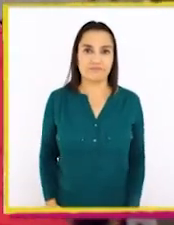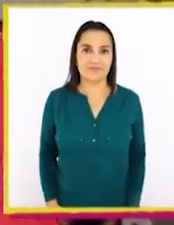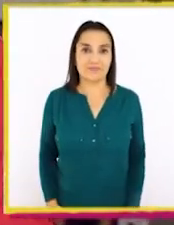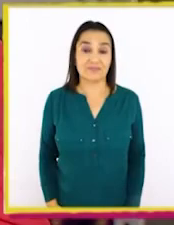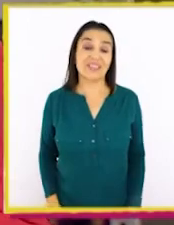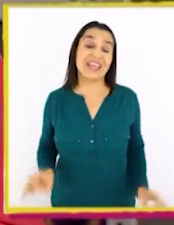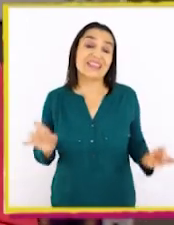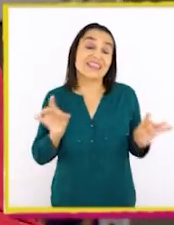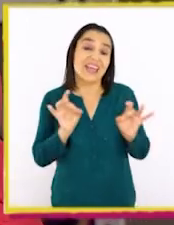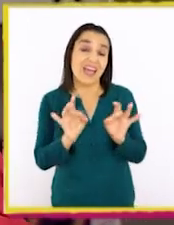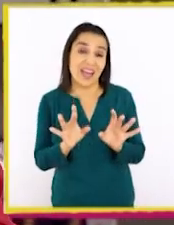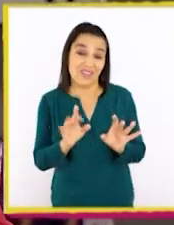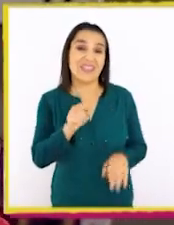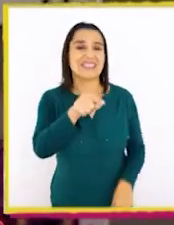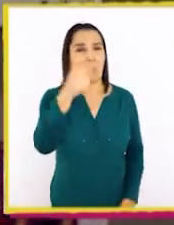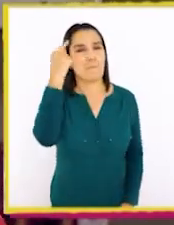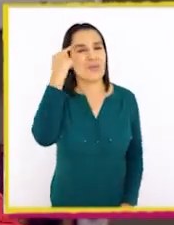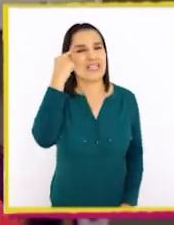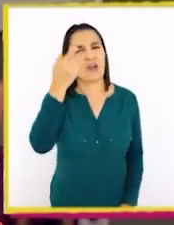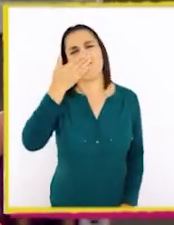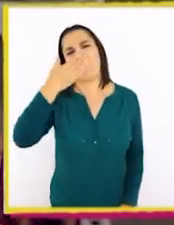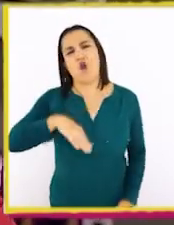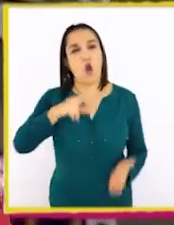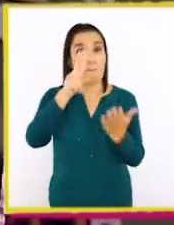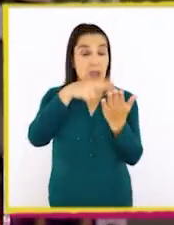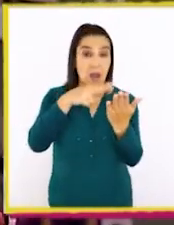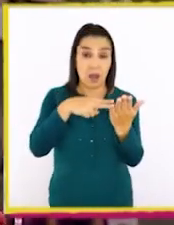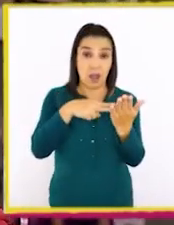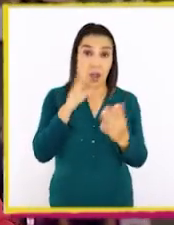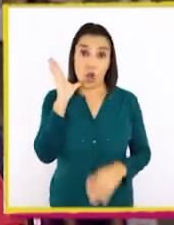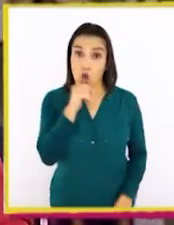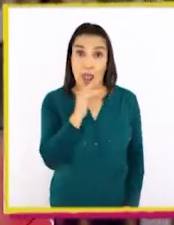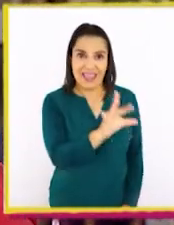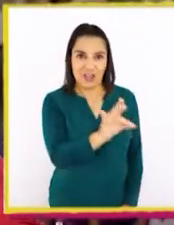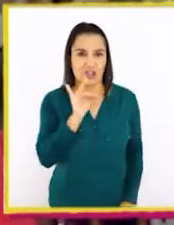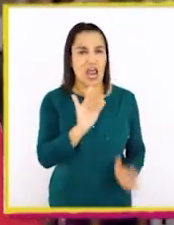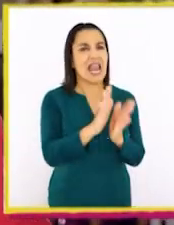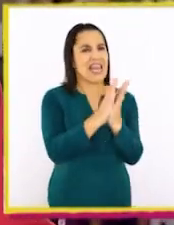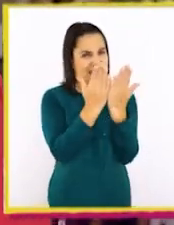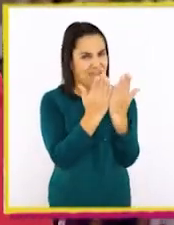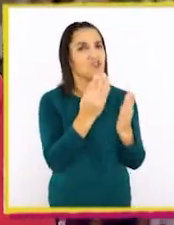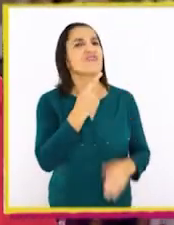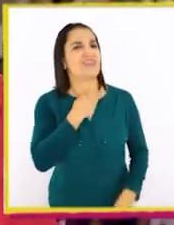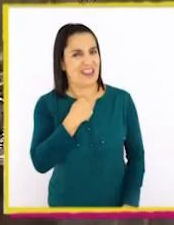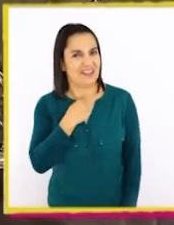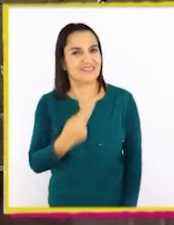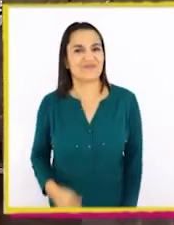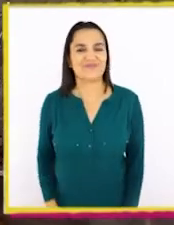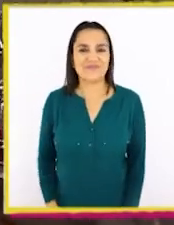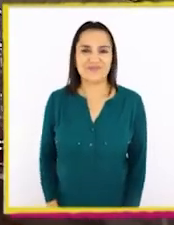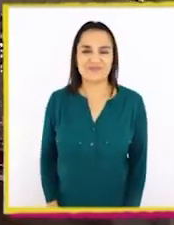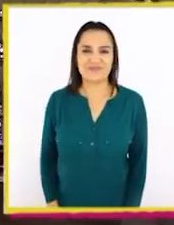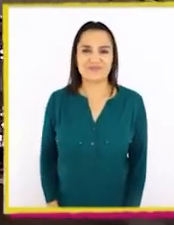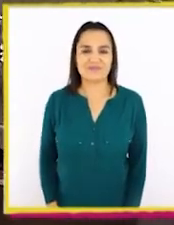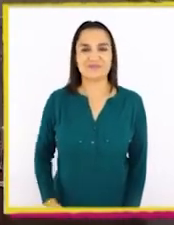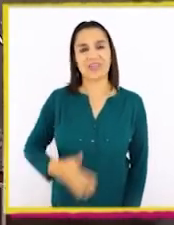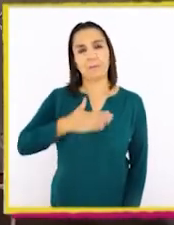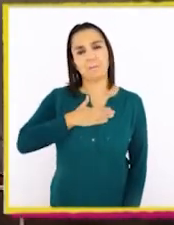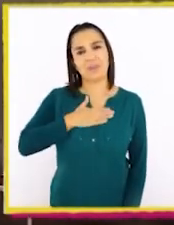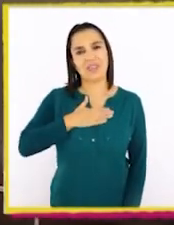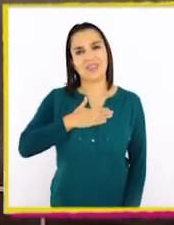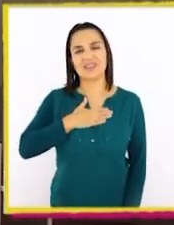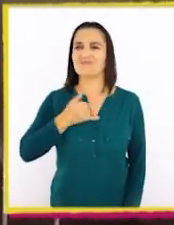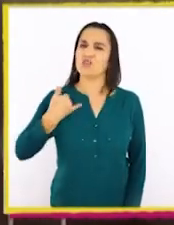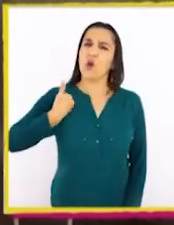Tal vez encuentra fome leer porque no he encontrado un libro que realmente le interesa. A mí